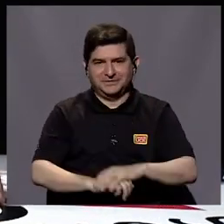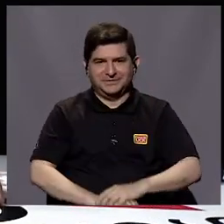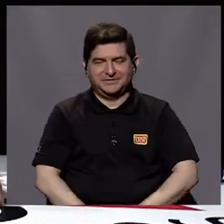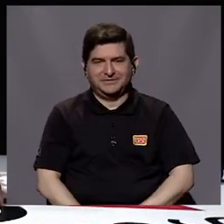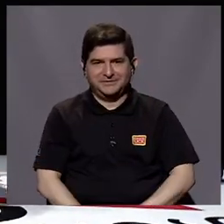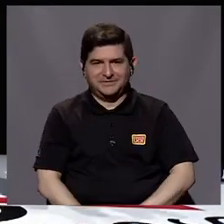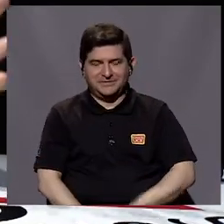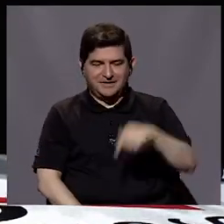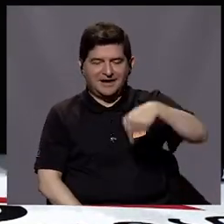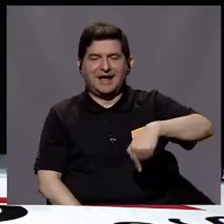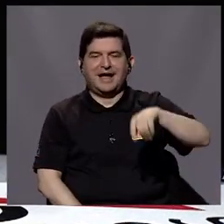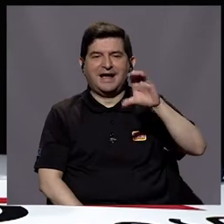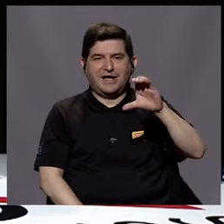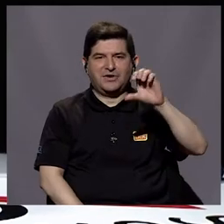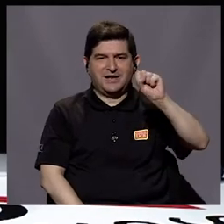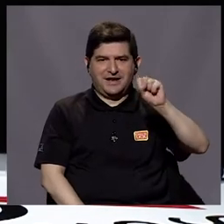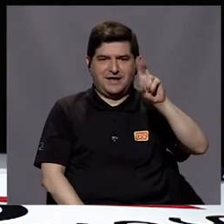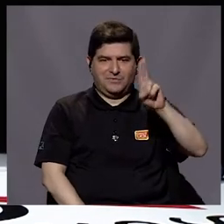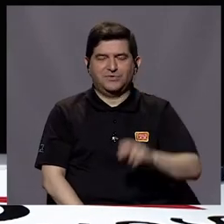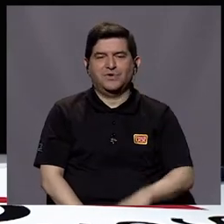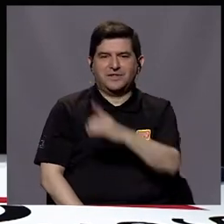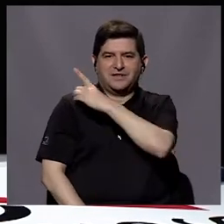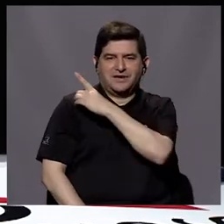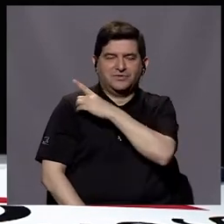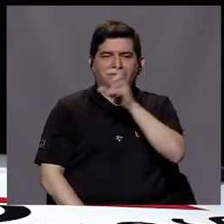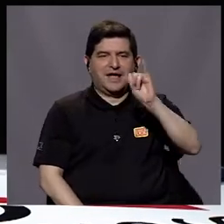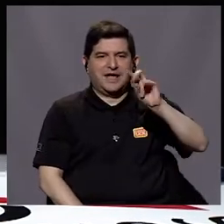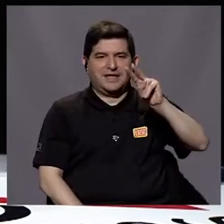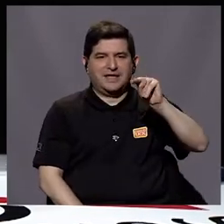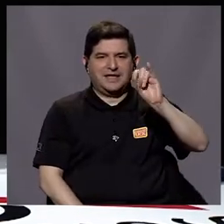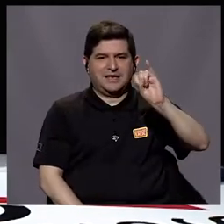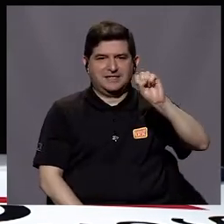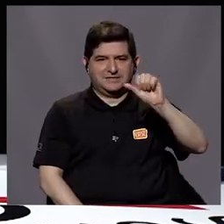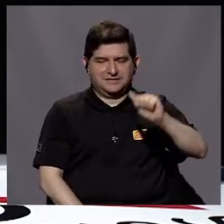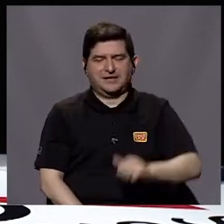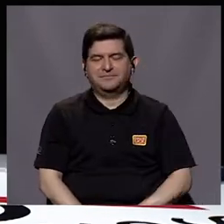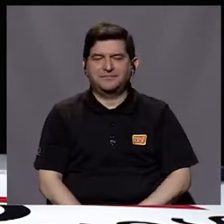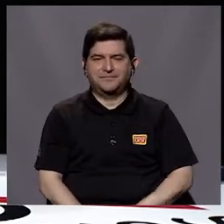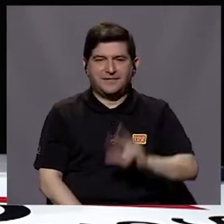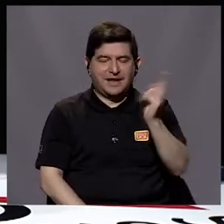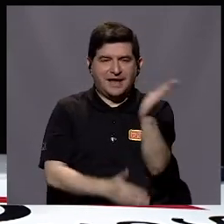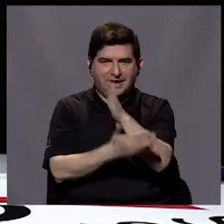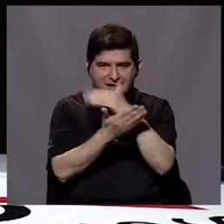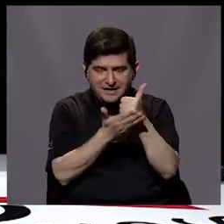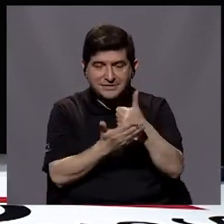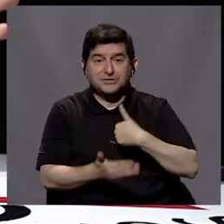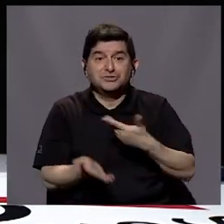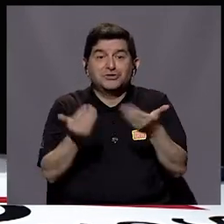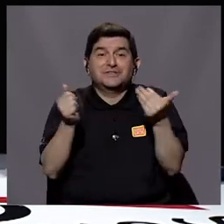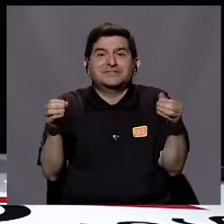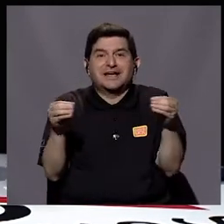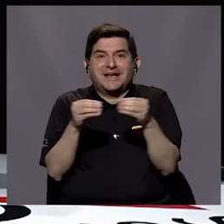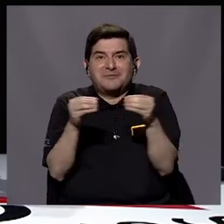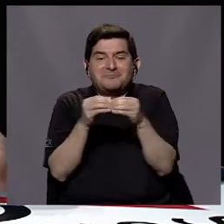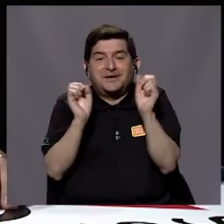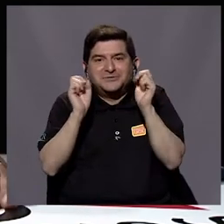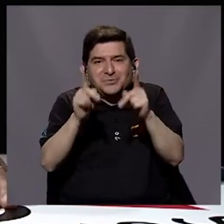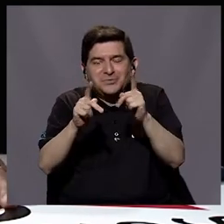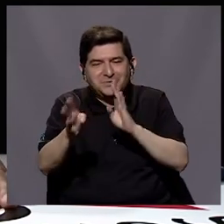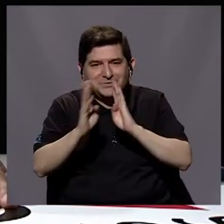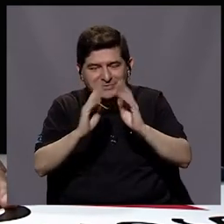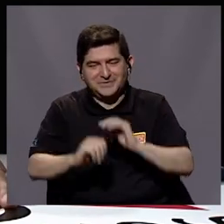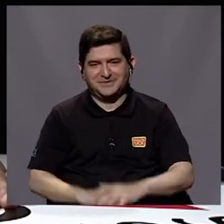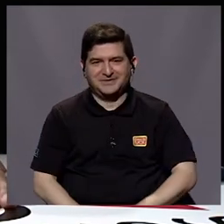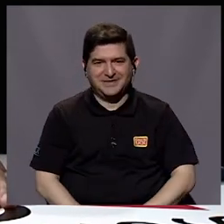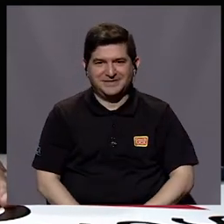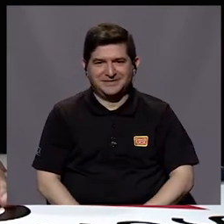bien. Estamos con Doña Carolina Santamaría, directora del INISA. Y vamos a nuestro tercer bloque. Yo quisiera tener como 20 mil bloques